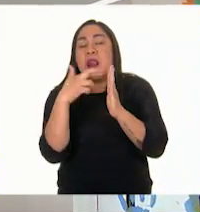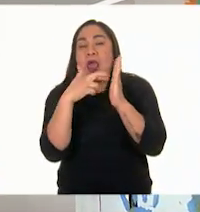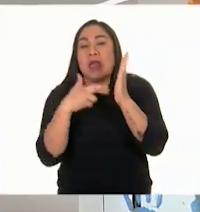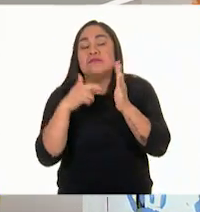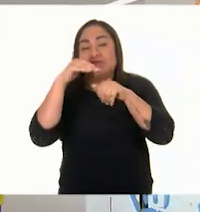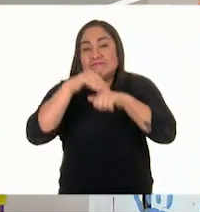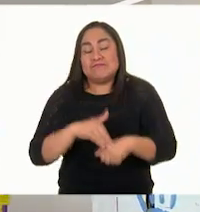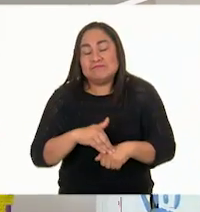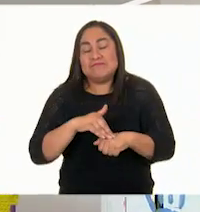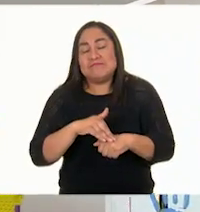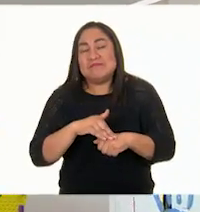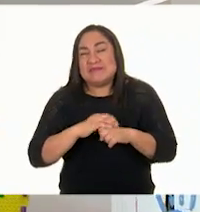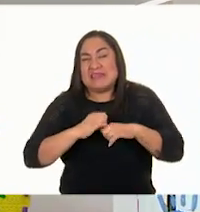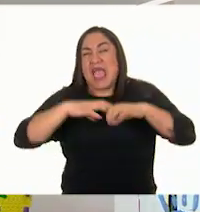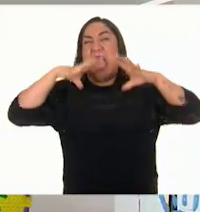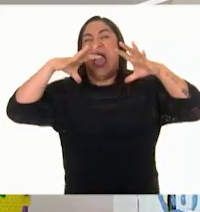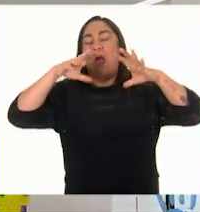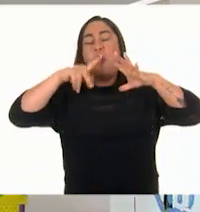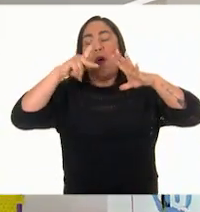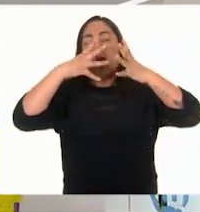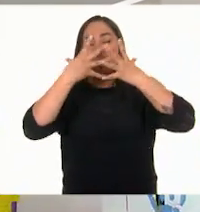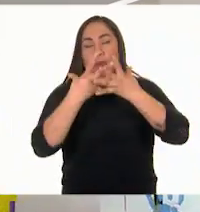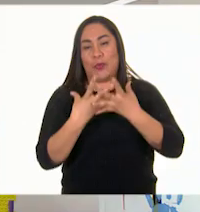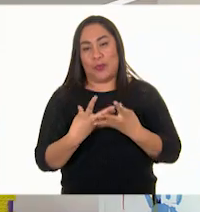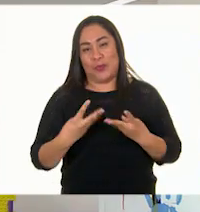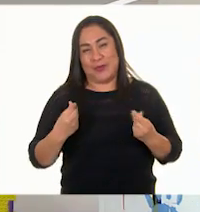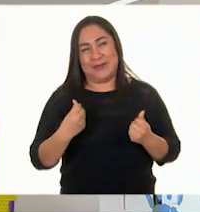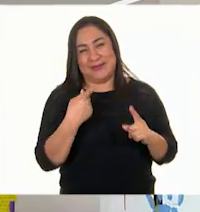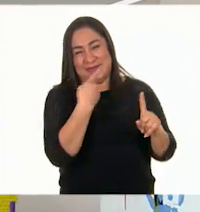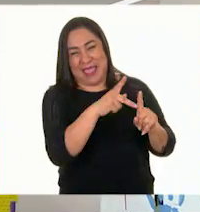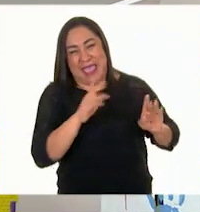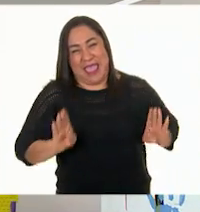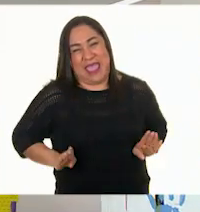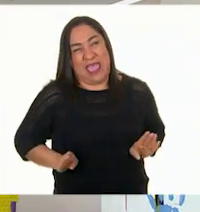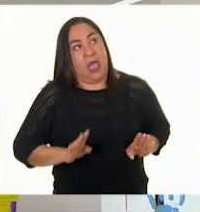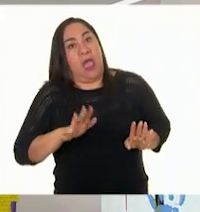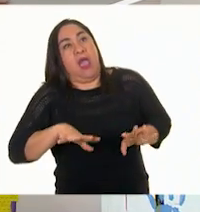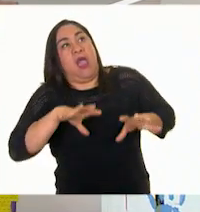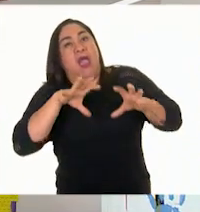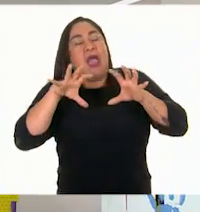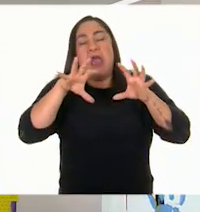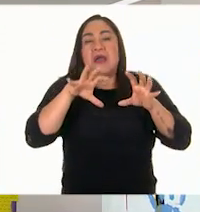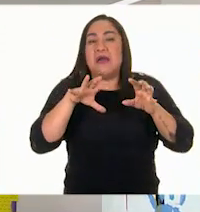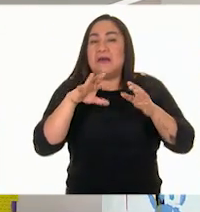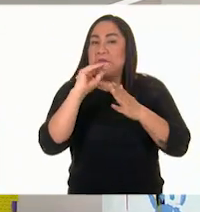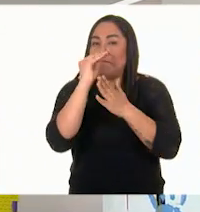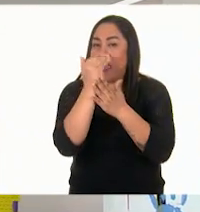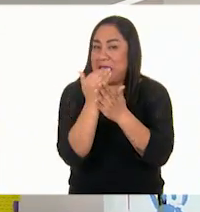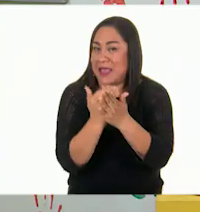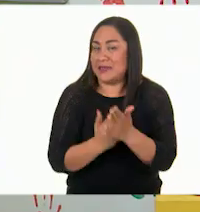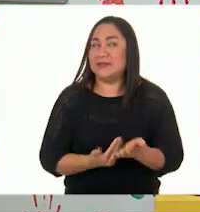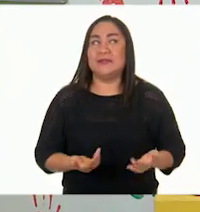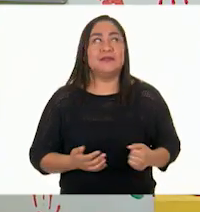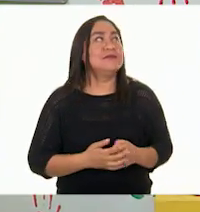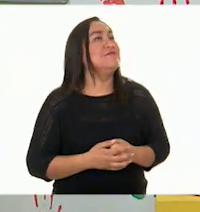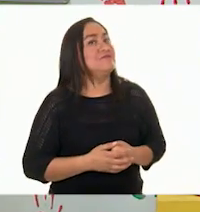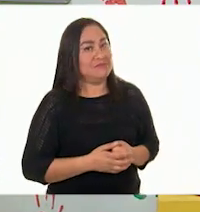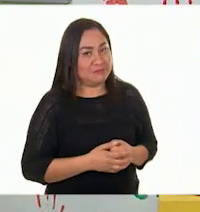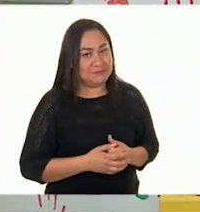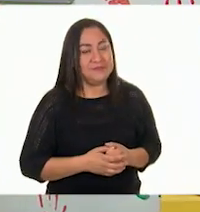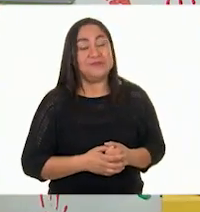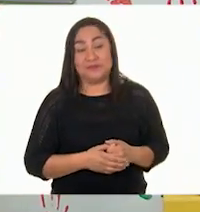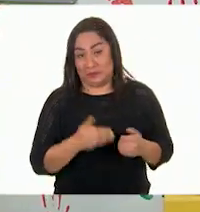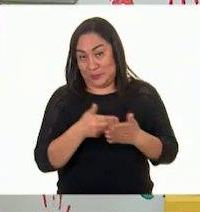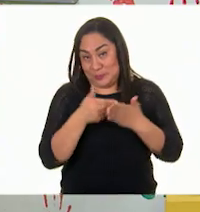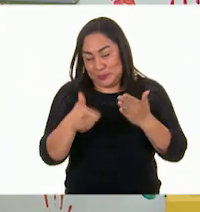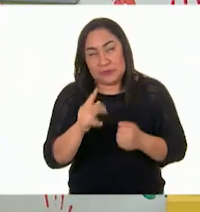convirtió nuevamente en la persona que conocemos y no el monstruo ese morado. Sí. Así